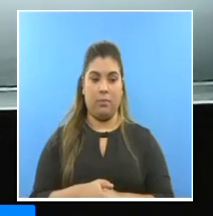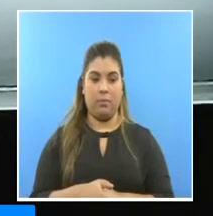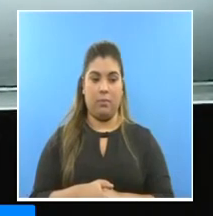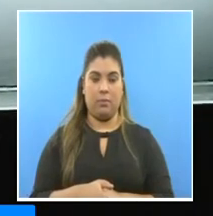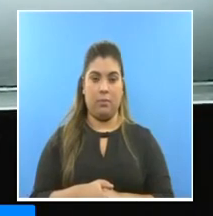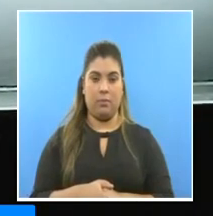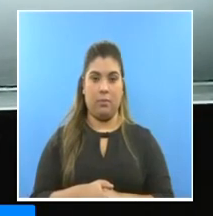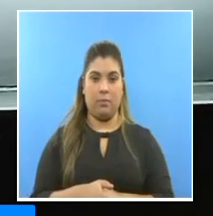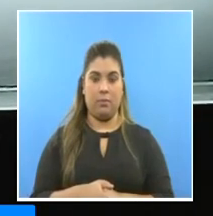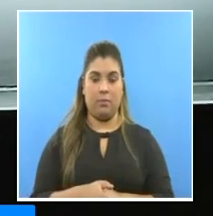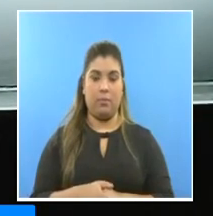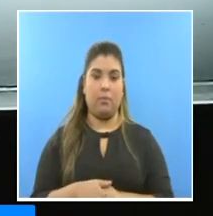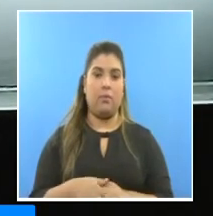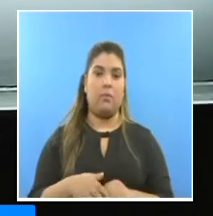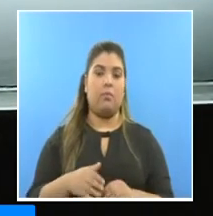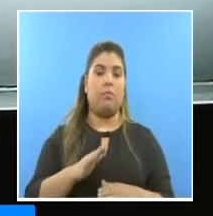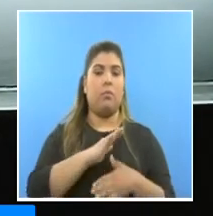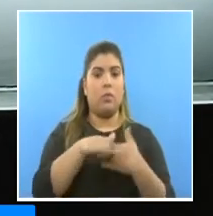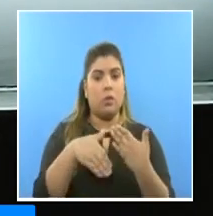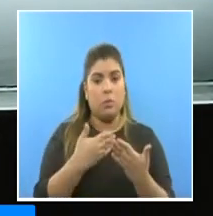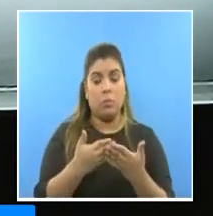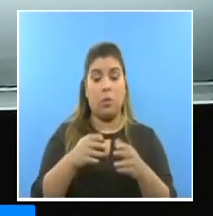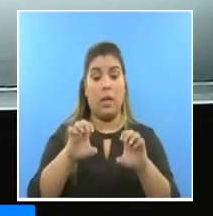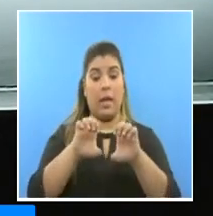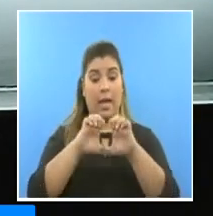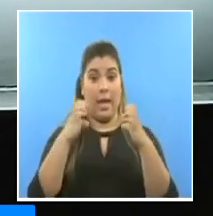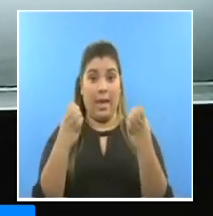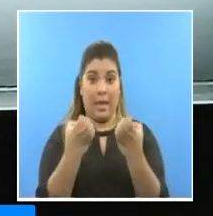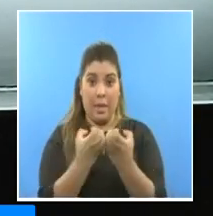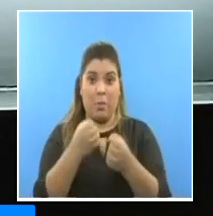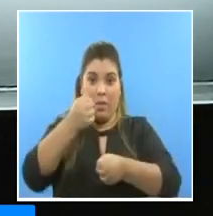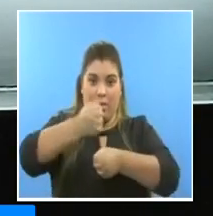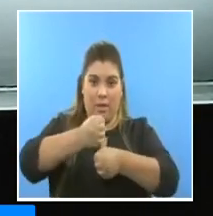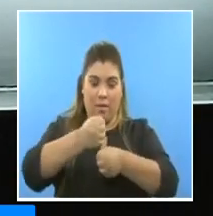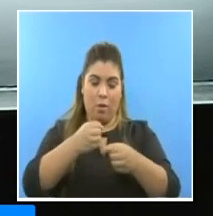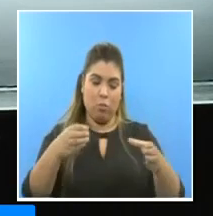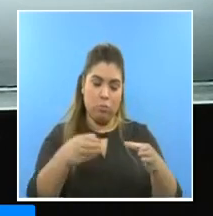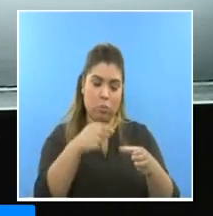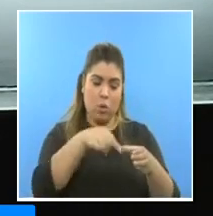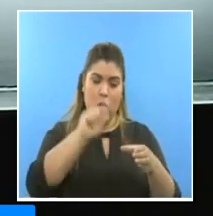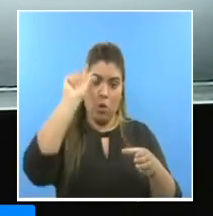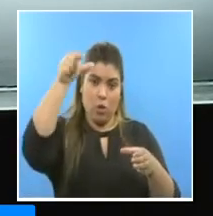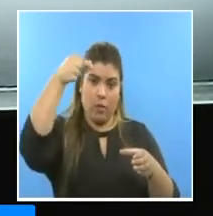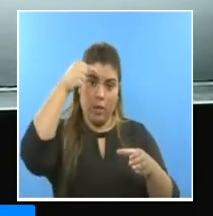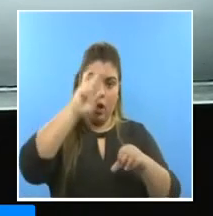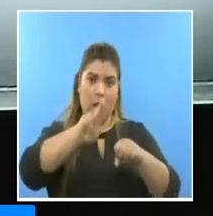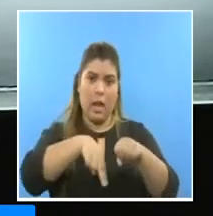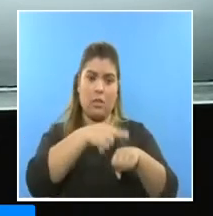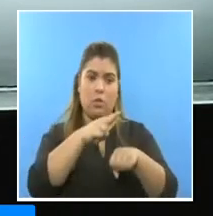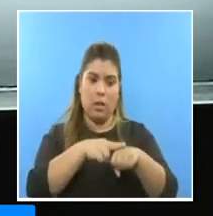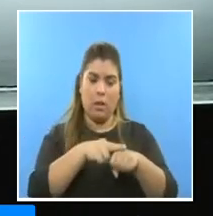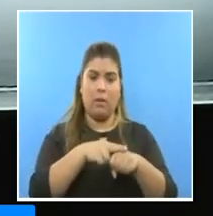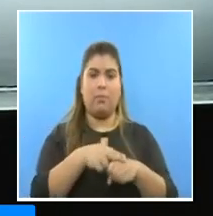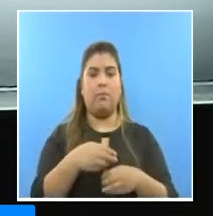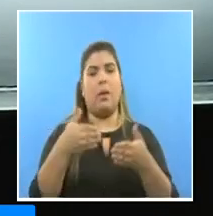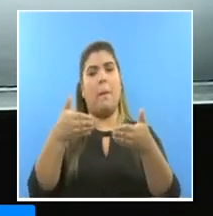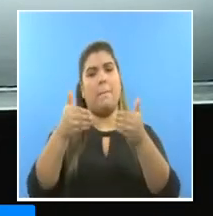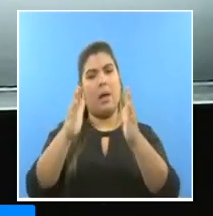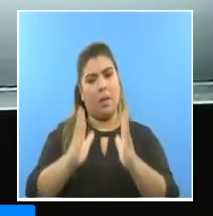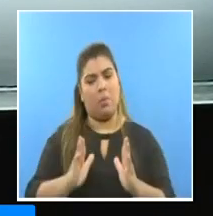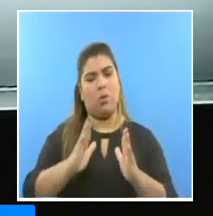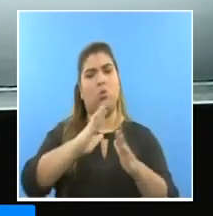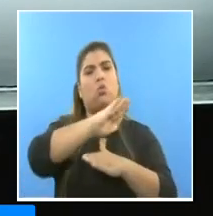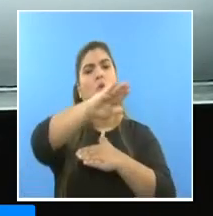consultora del Gobierno Nacional, compatriotas todos.